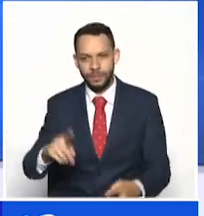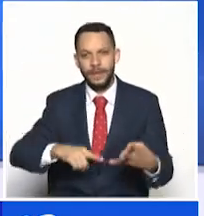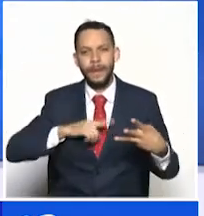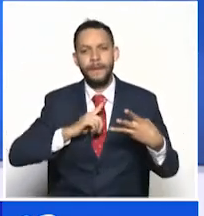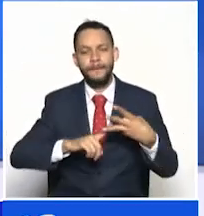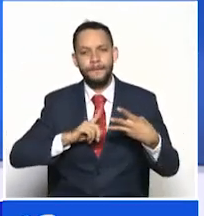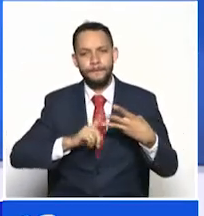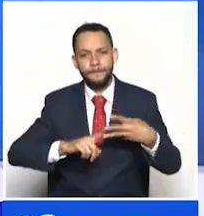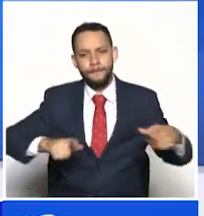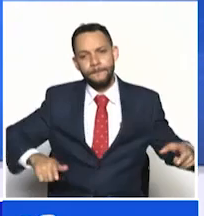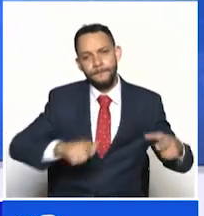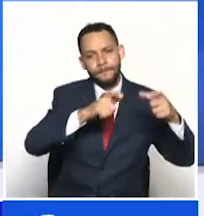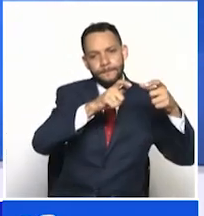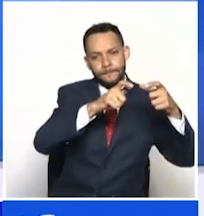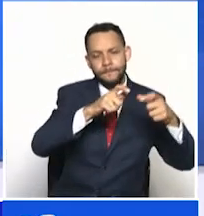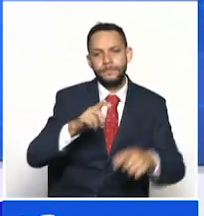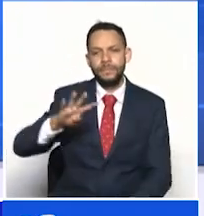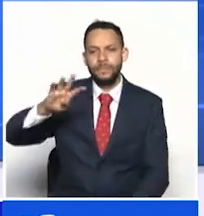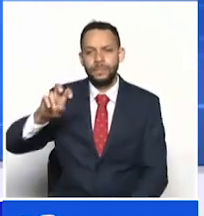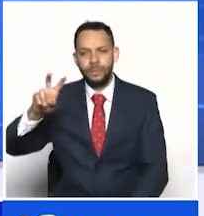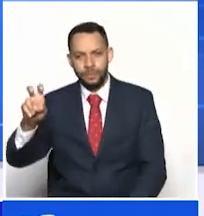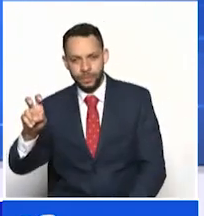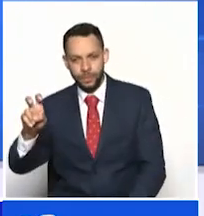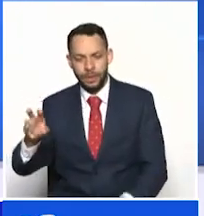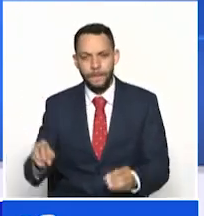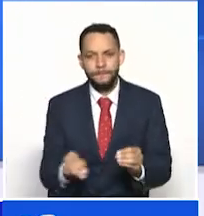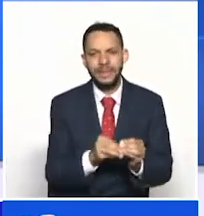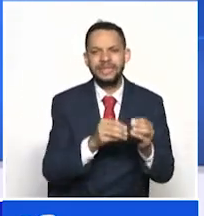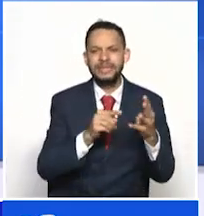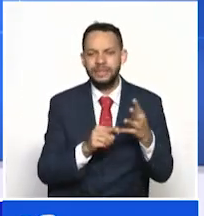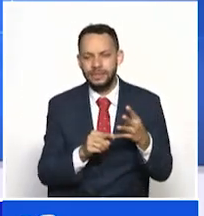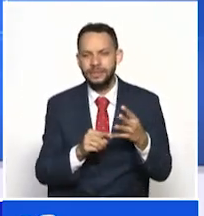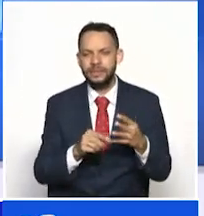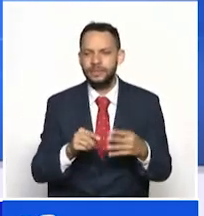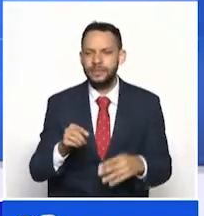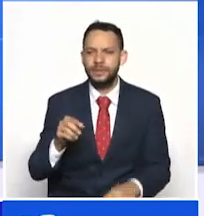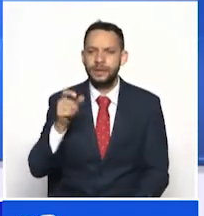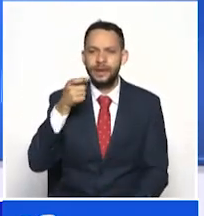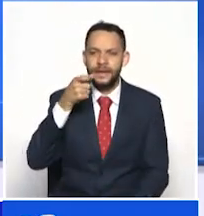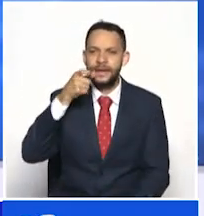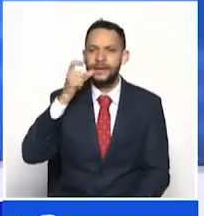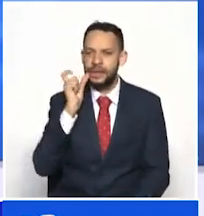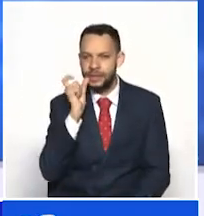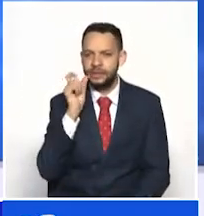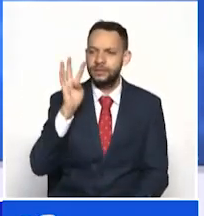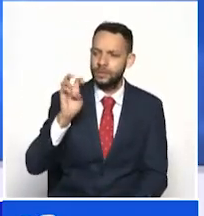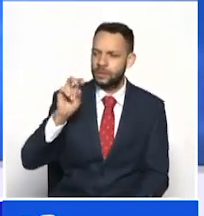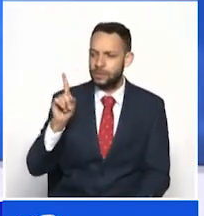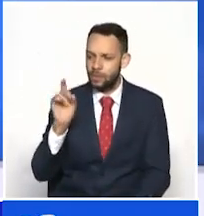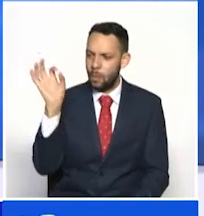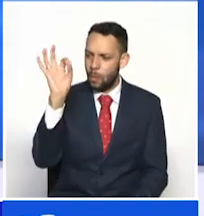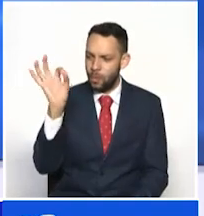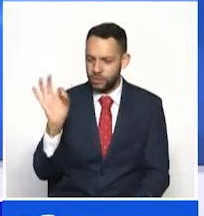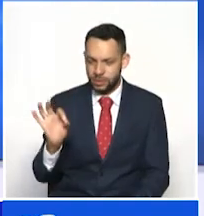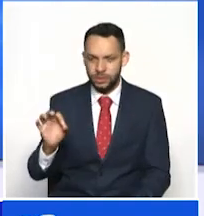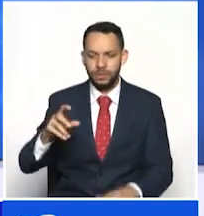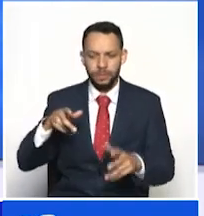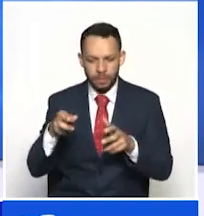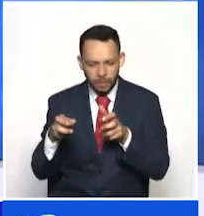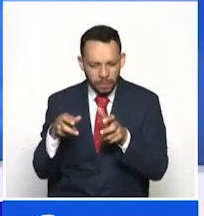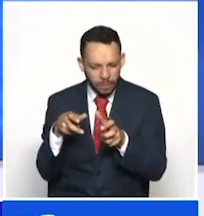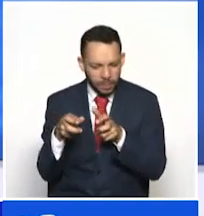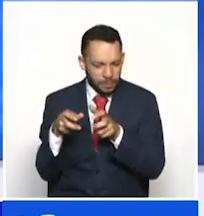Palestina con el 97%. Y Caldas está en un 91% de vacunación. Este es el balance que tenemos